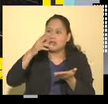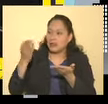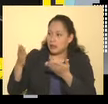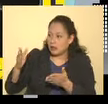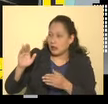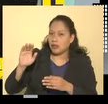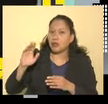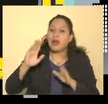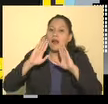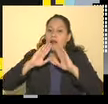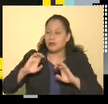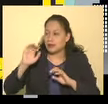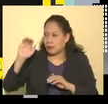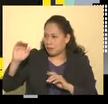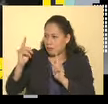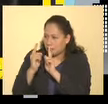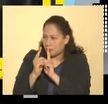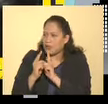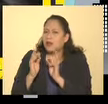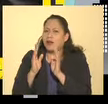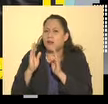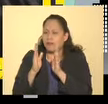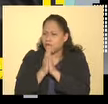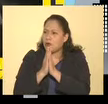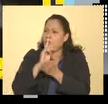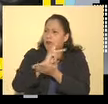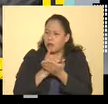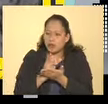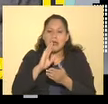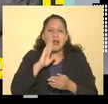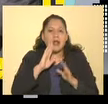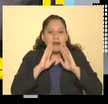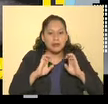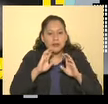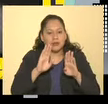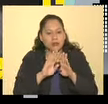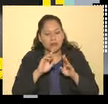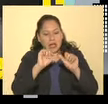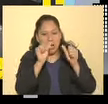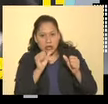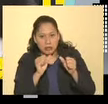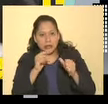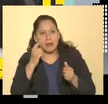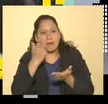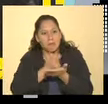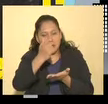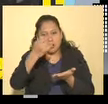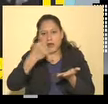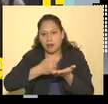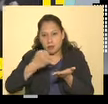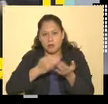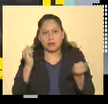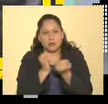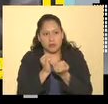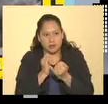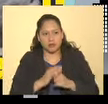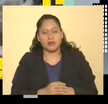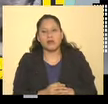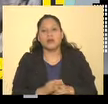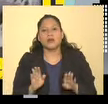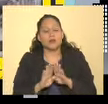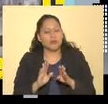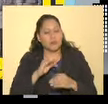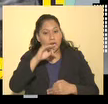al Impuesto sobre la Renta. ¿Por qué no existe un programa fiscal donde los artistas plásticos puedan pagar sus impuestos con obra? Todos los artistas